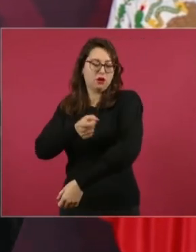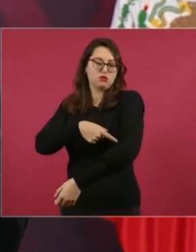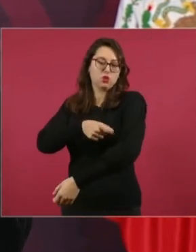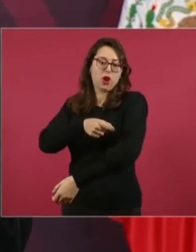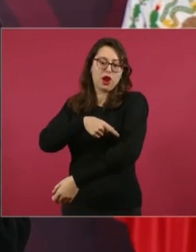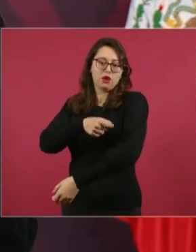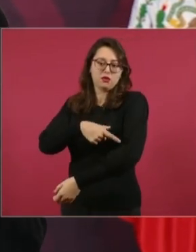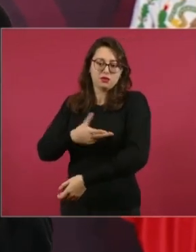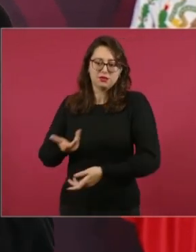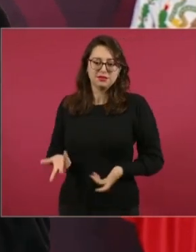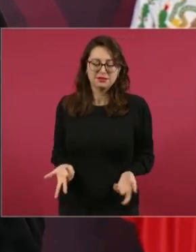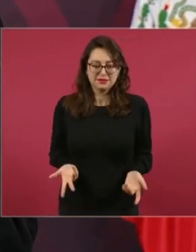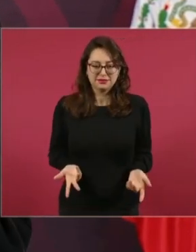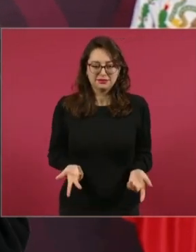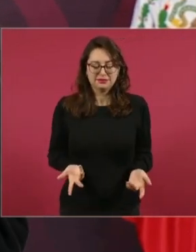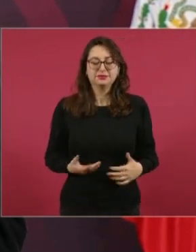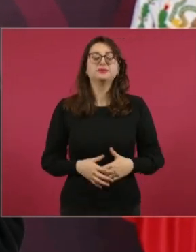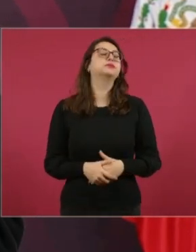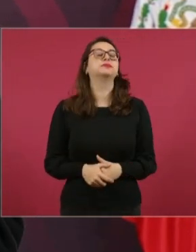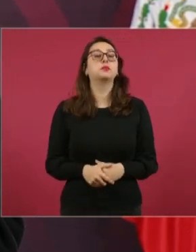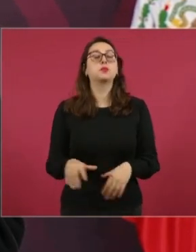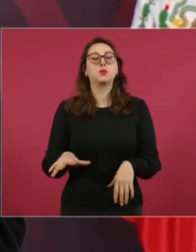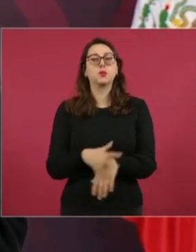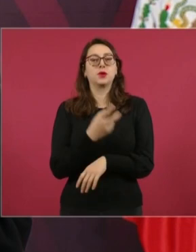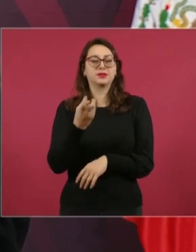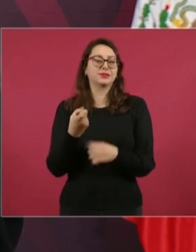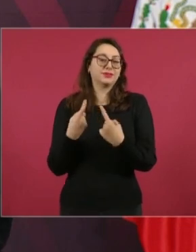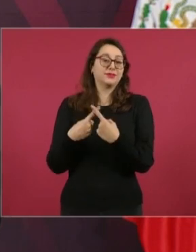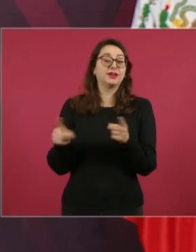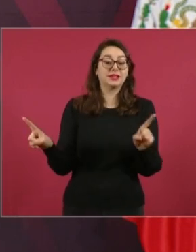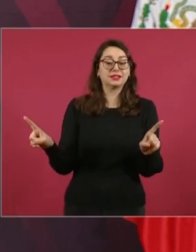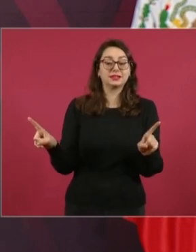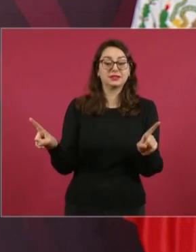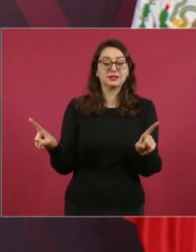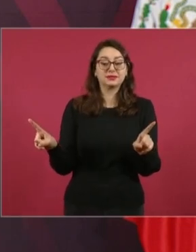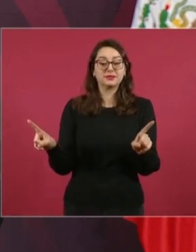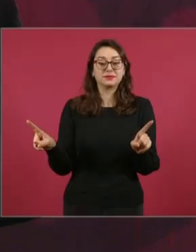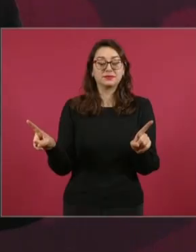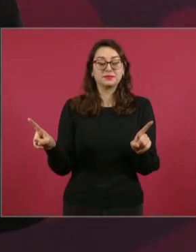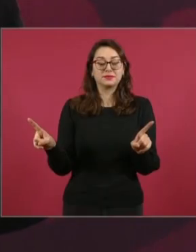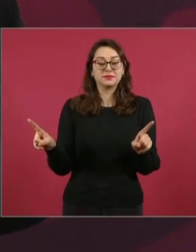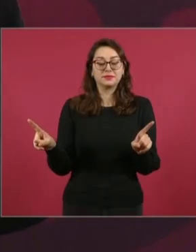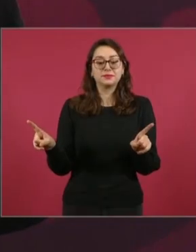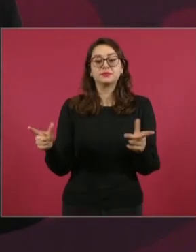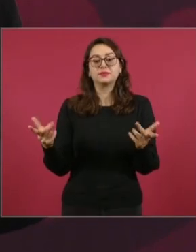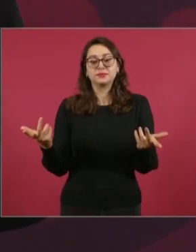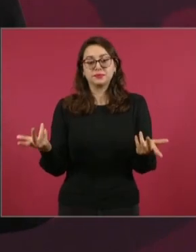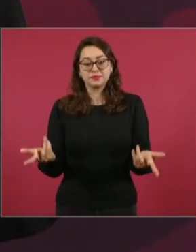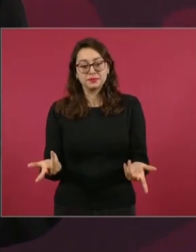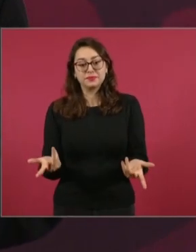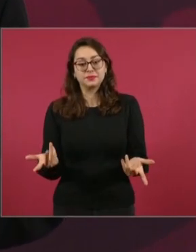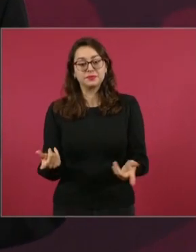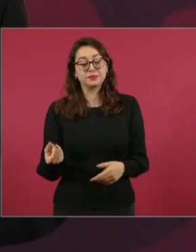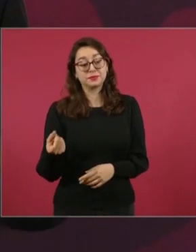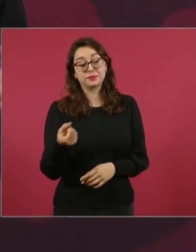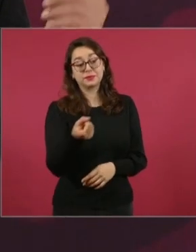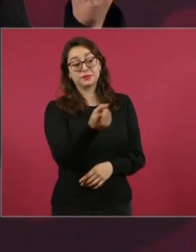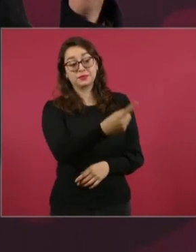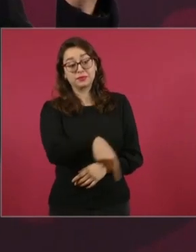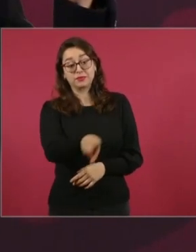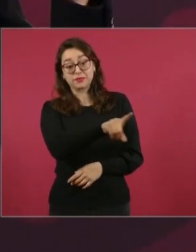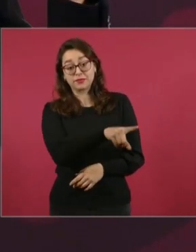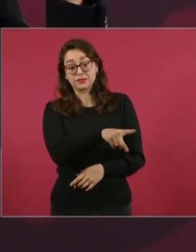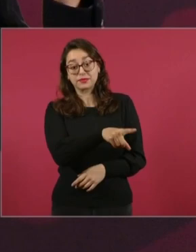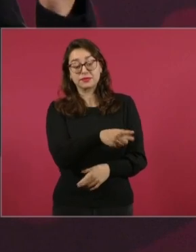por eso deberían estos periodistas que desde